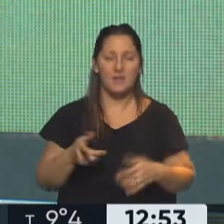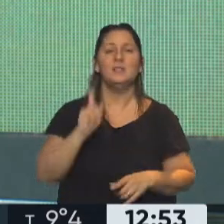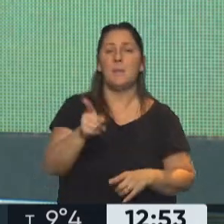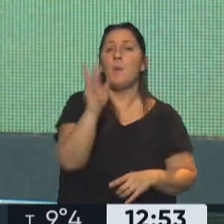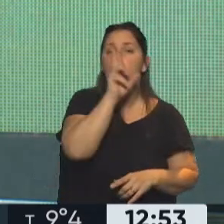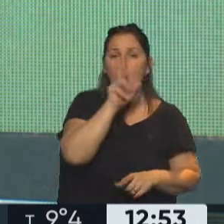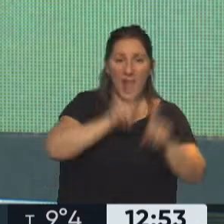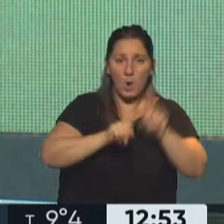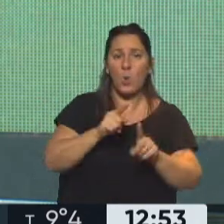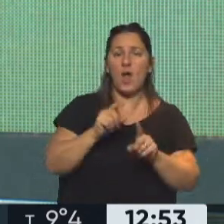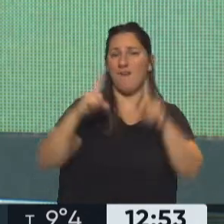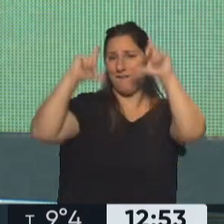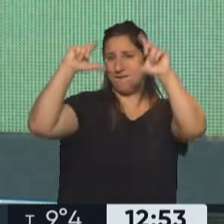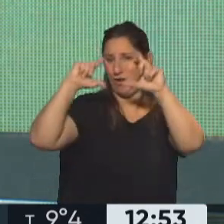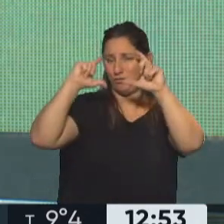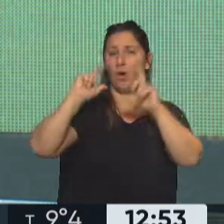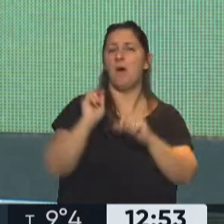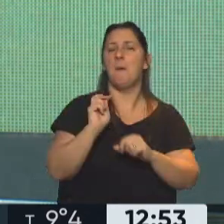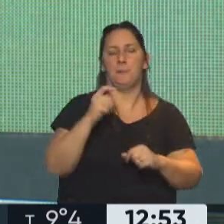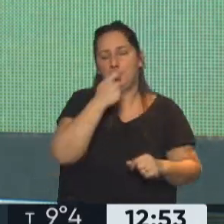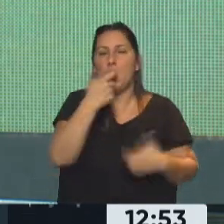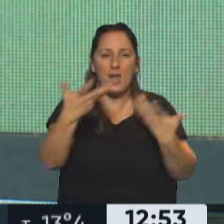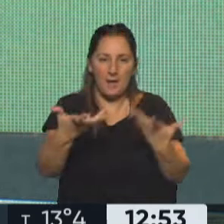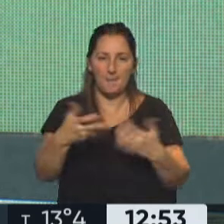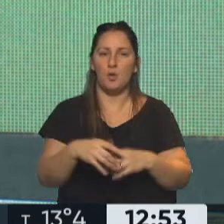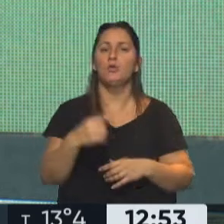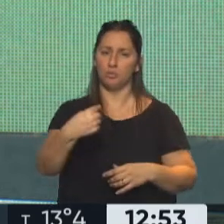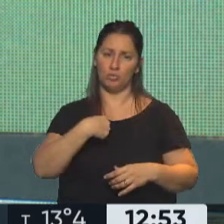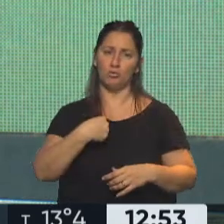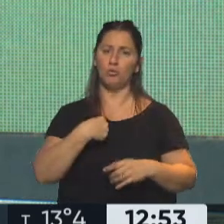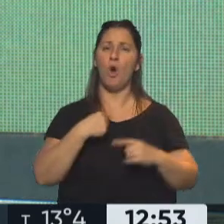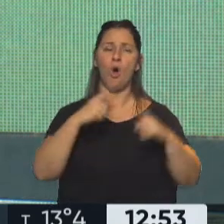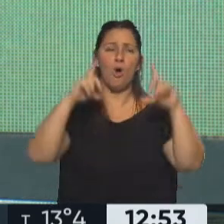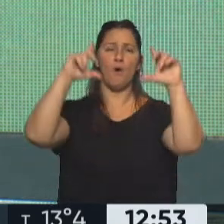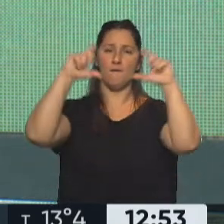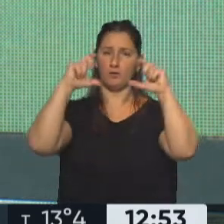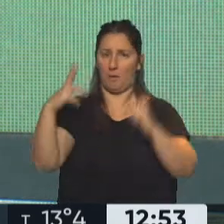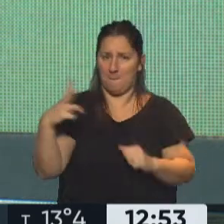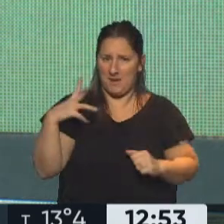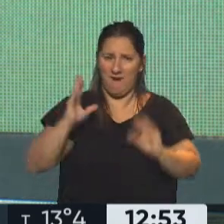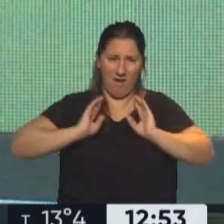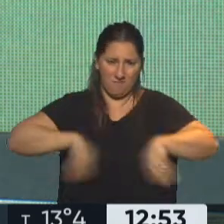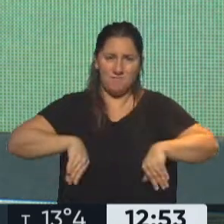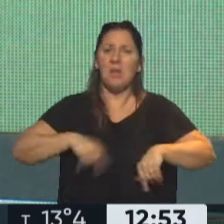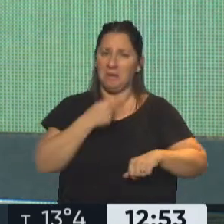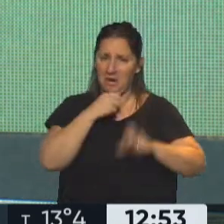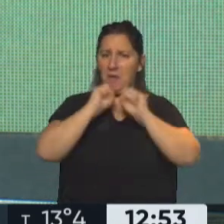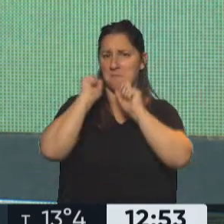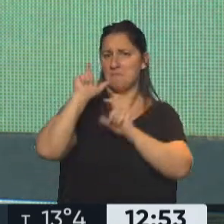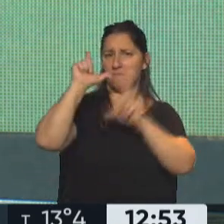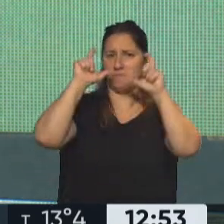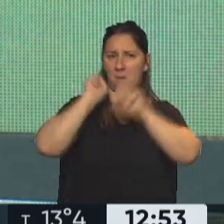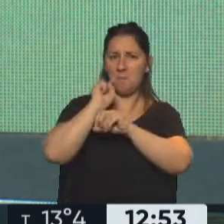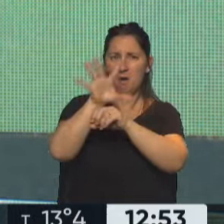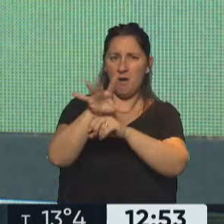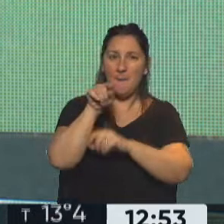dan su consentimiento, supongamos que yo quiero difundir mis imágenes íntimas, ahora, que eso no vuelva